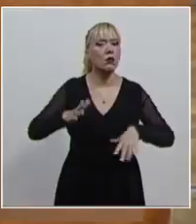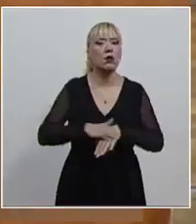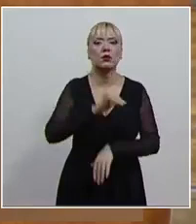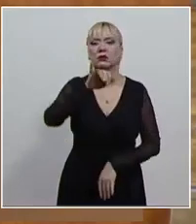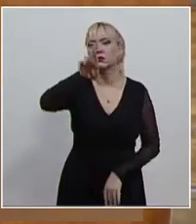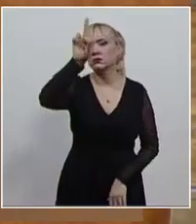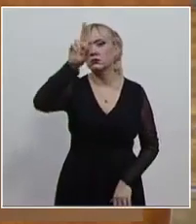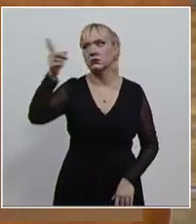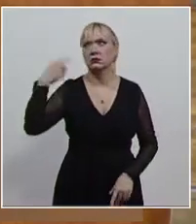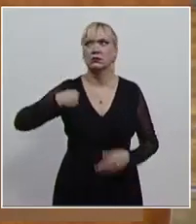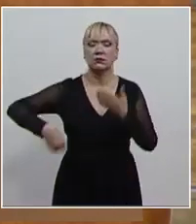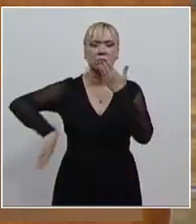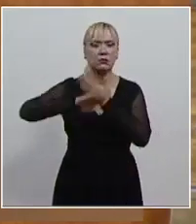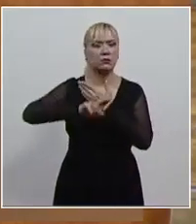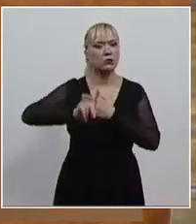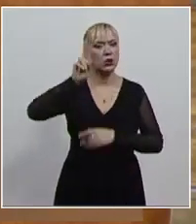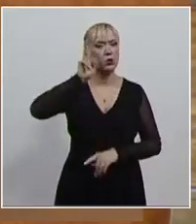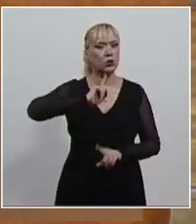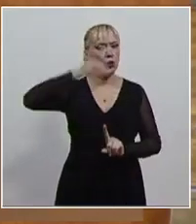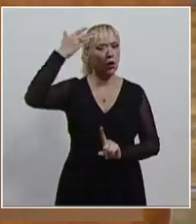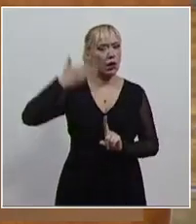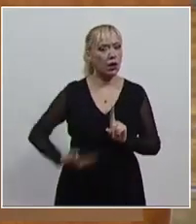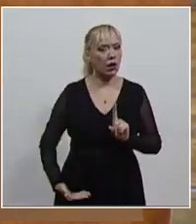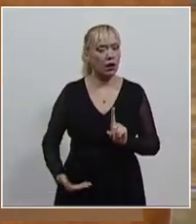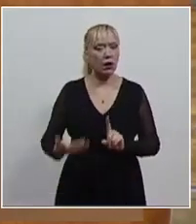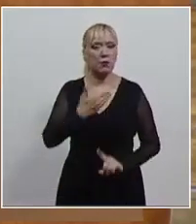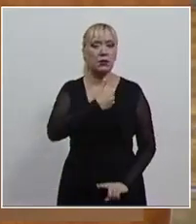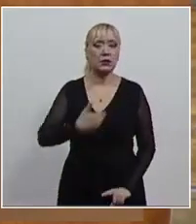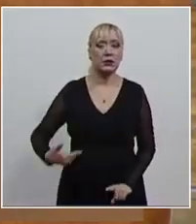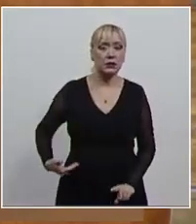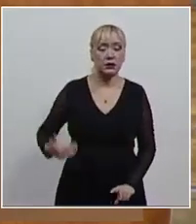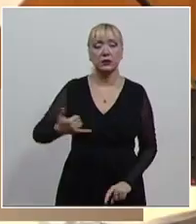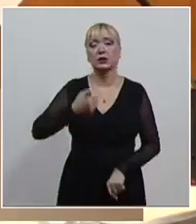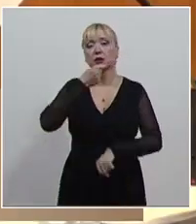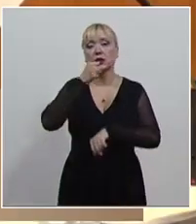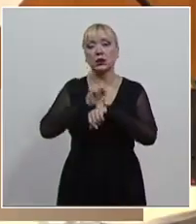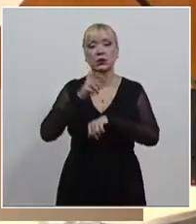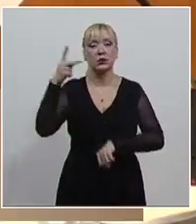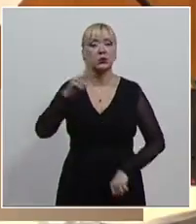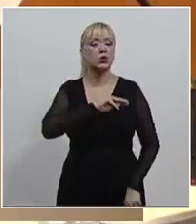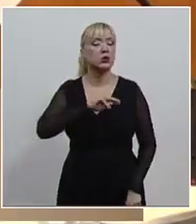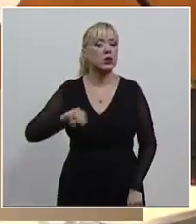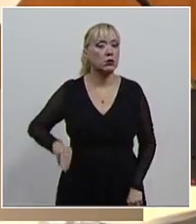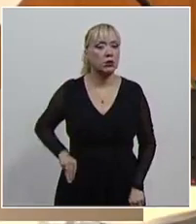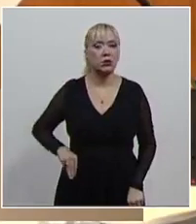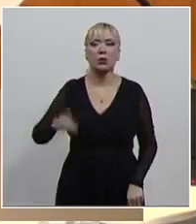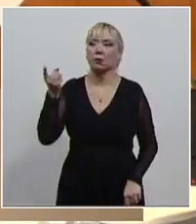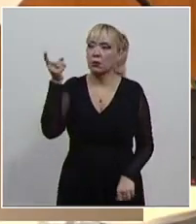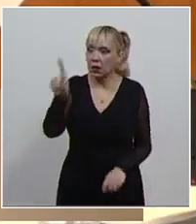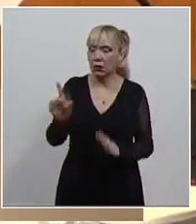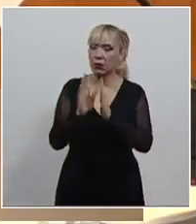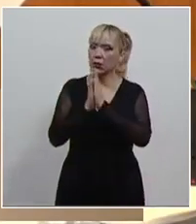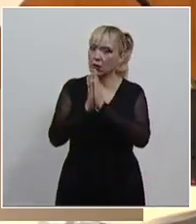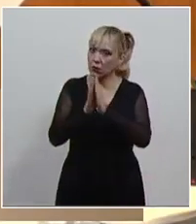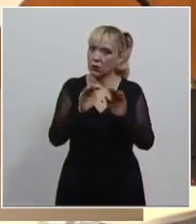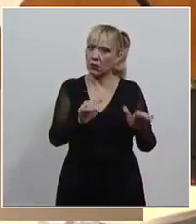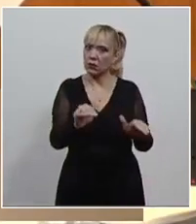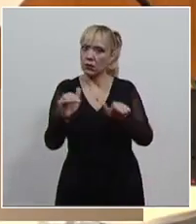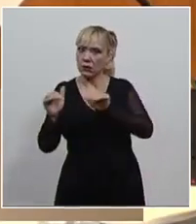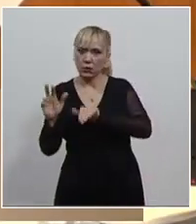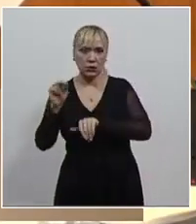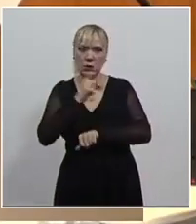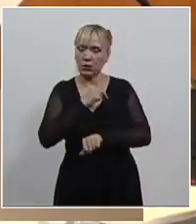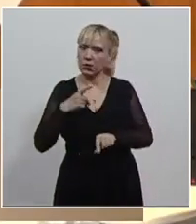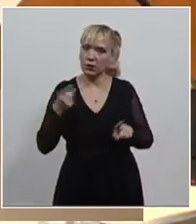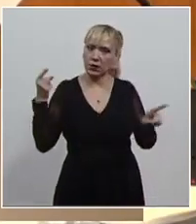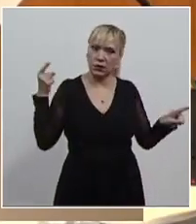política en razón de género por parte de la presidenta y el secretario municipal, a quienes se les ordenó abstenerse de cualquier conducta